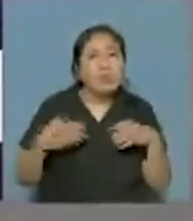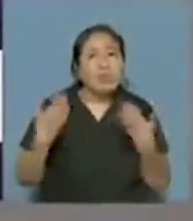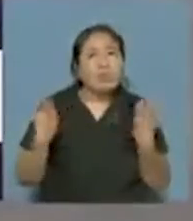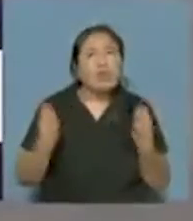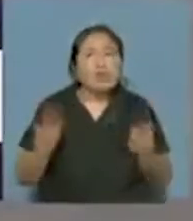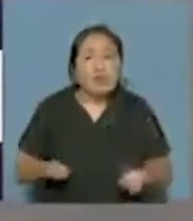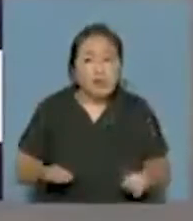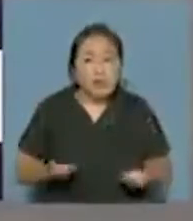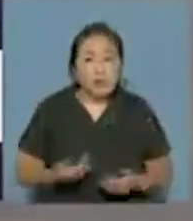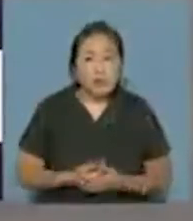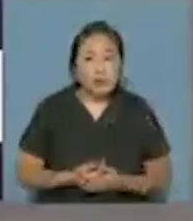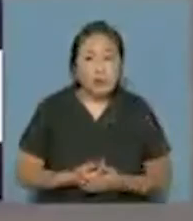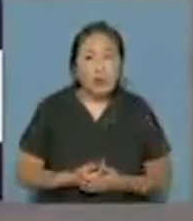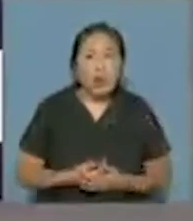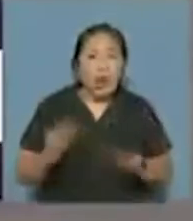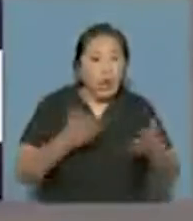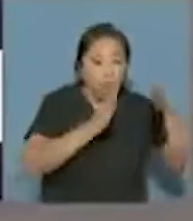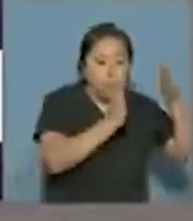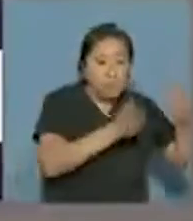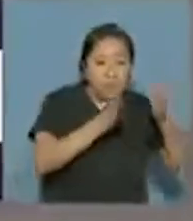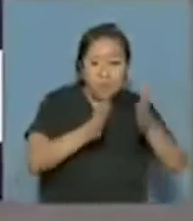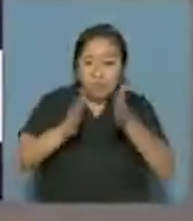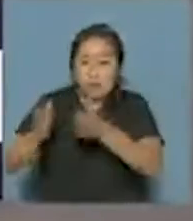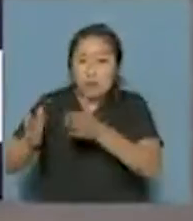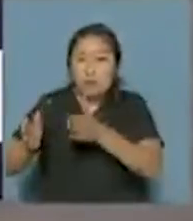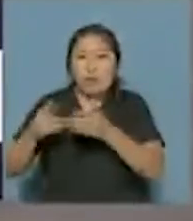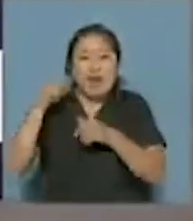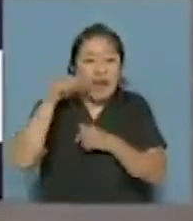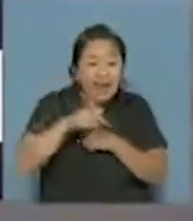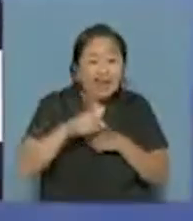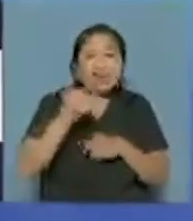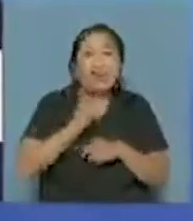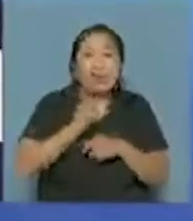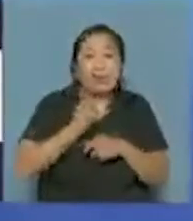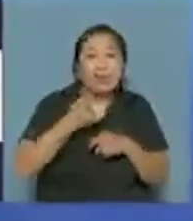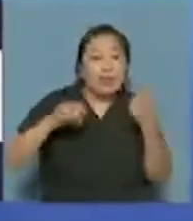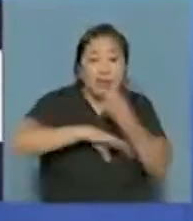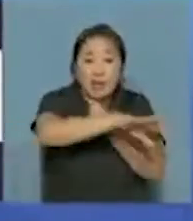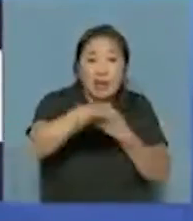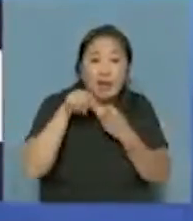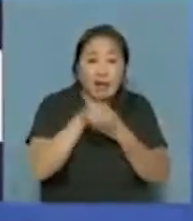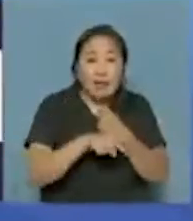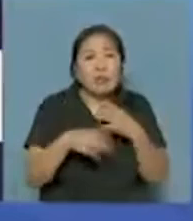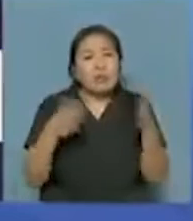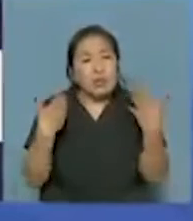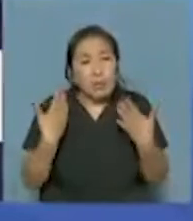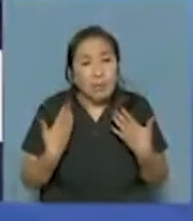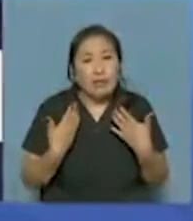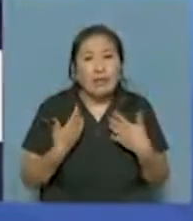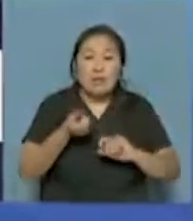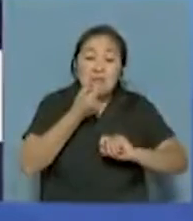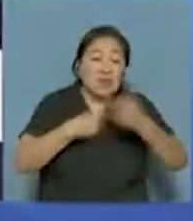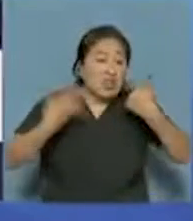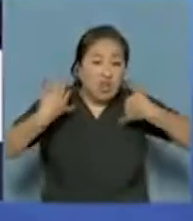ordenamiento productivo dentro de lo que hace el tabaco. Tiene potencialidad, tanto sea para el mercado